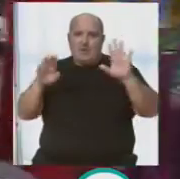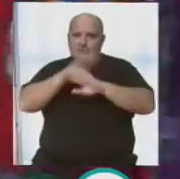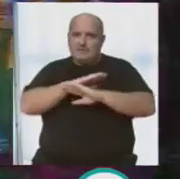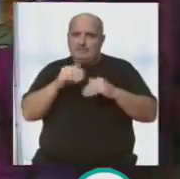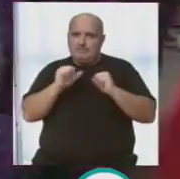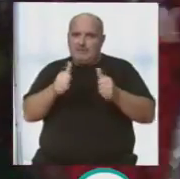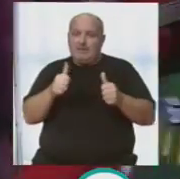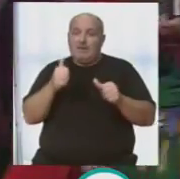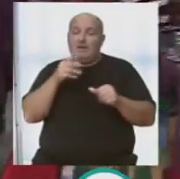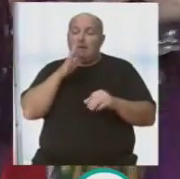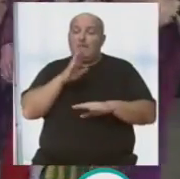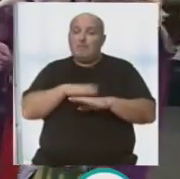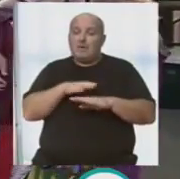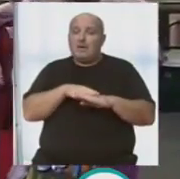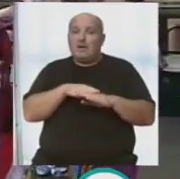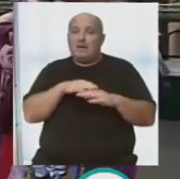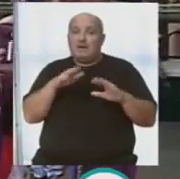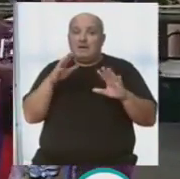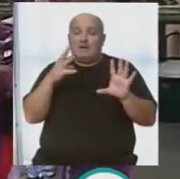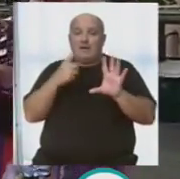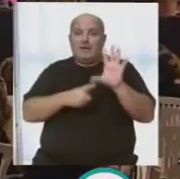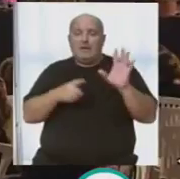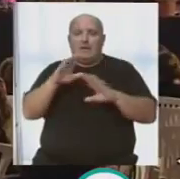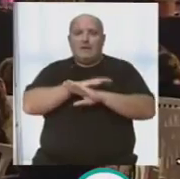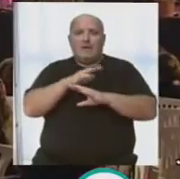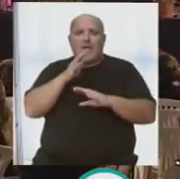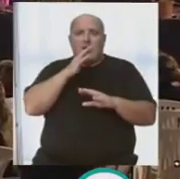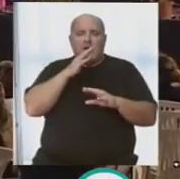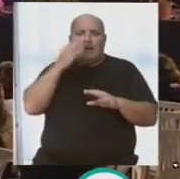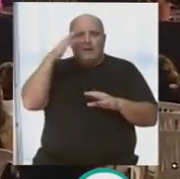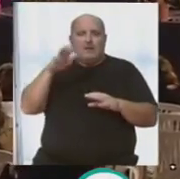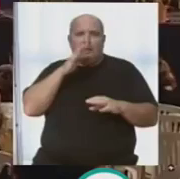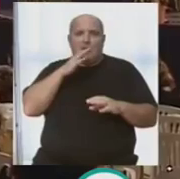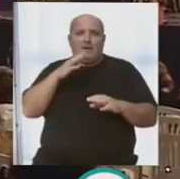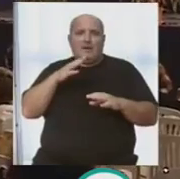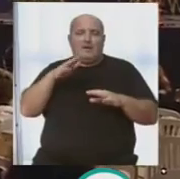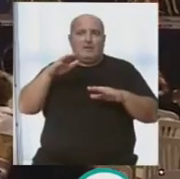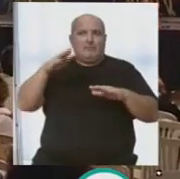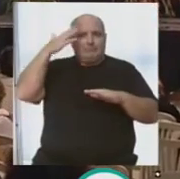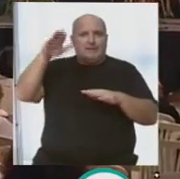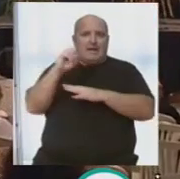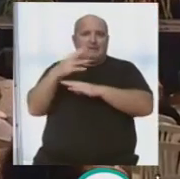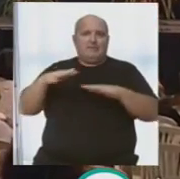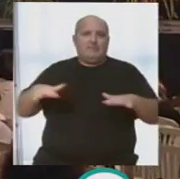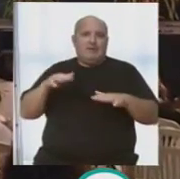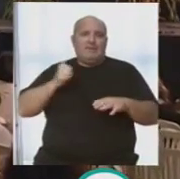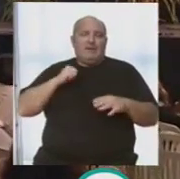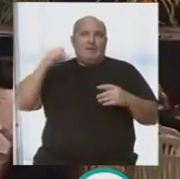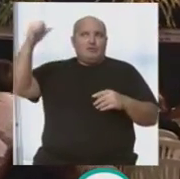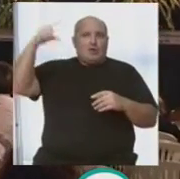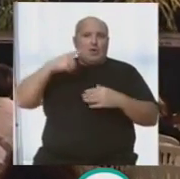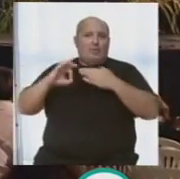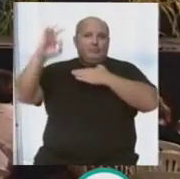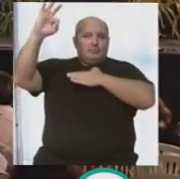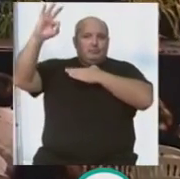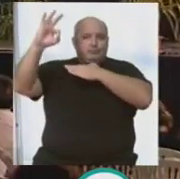A las nueve y de la noche hay tres sesiones, ¿no? Porque hasta las nueve y pico de la noche hay gente jugando todavía la lotería en la caleta. ahora no queremos aprovechen el sol. No